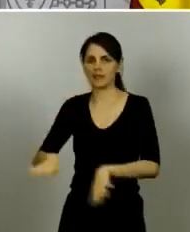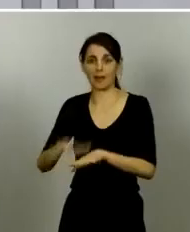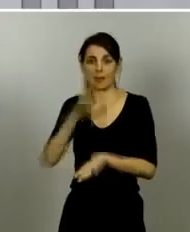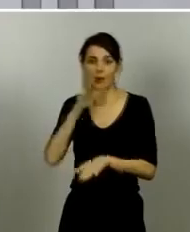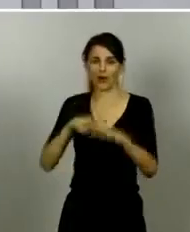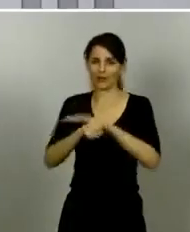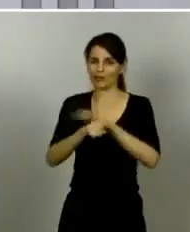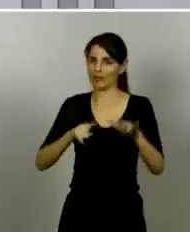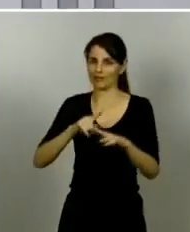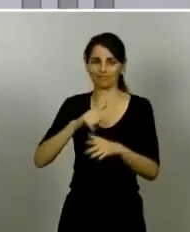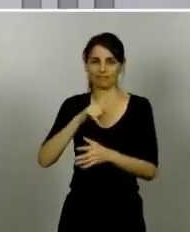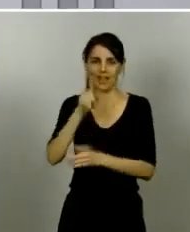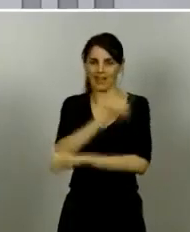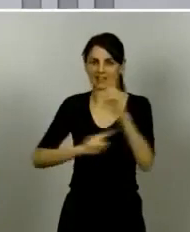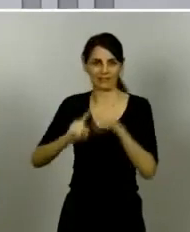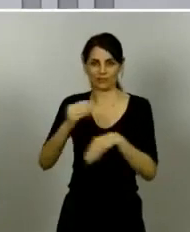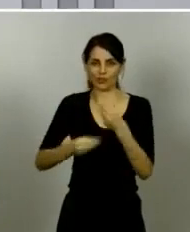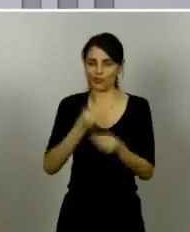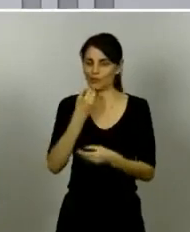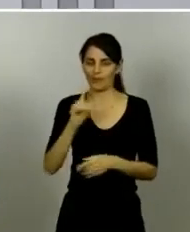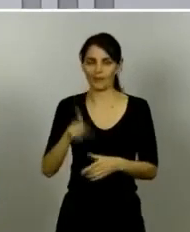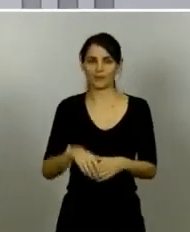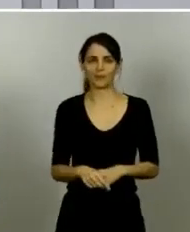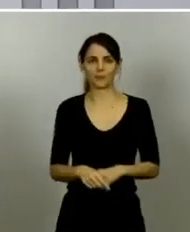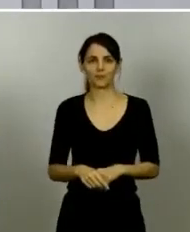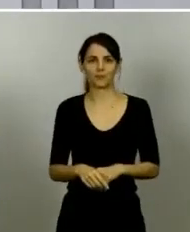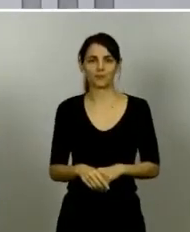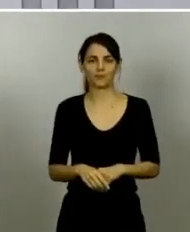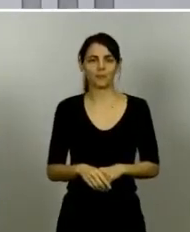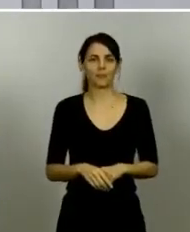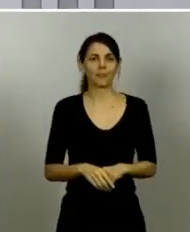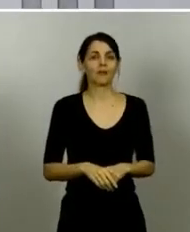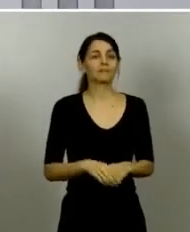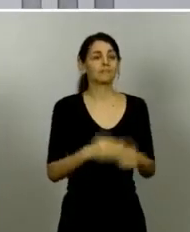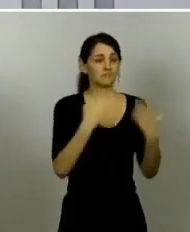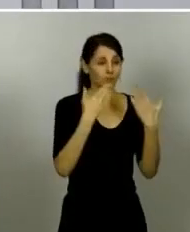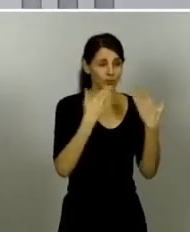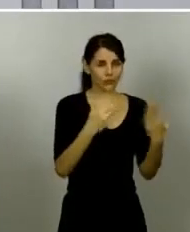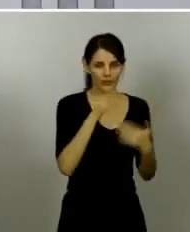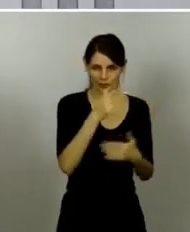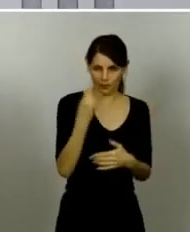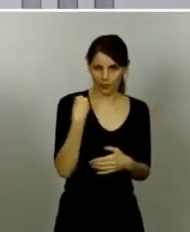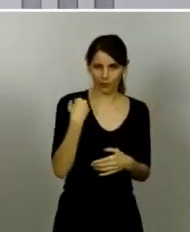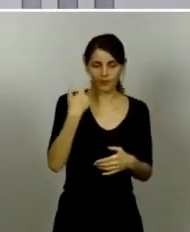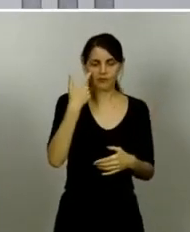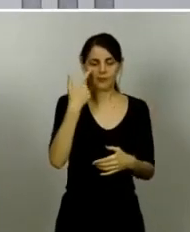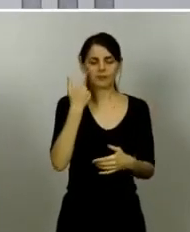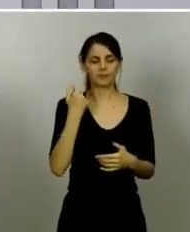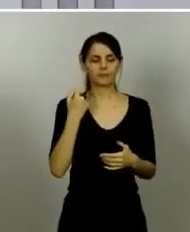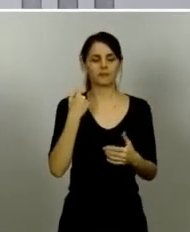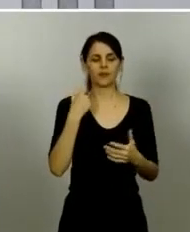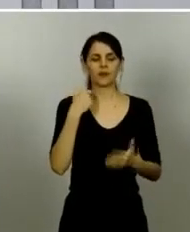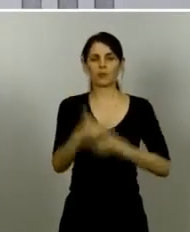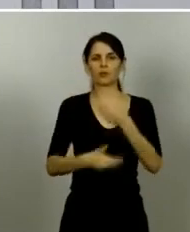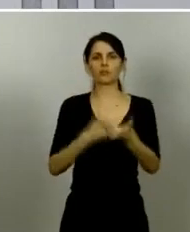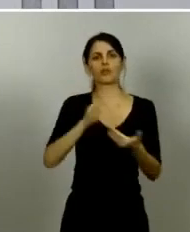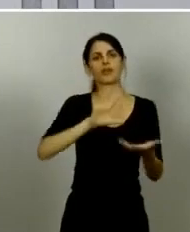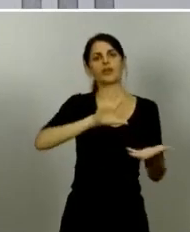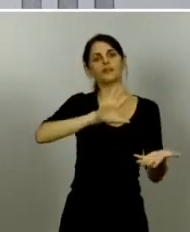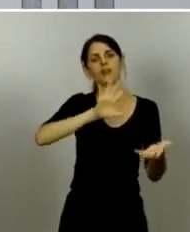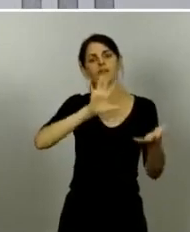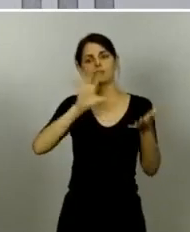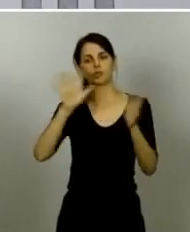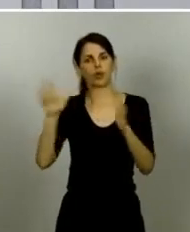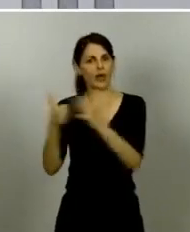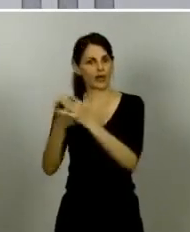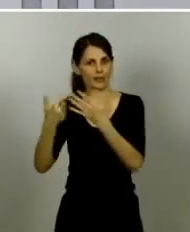muchas gracias Noelia por sus preguntas el proceso de transición a la nueva normalidad el proceso de desescalada es un